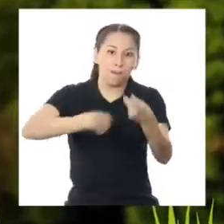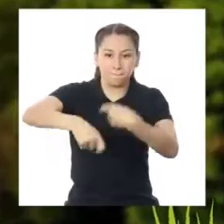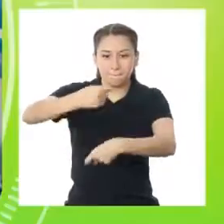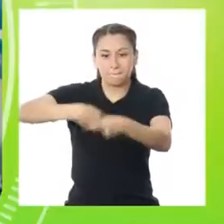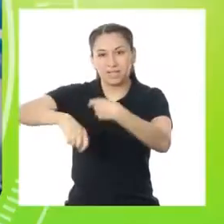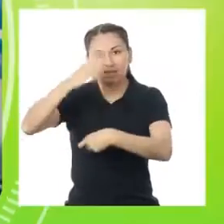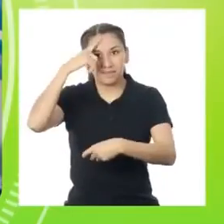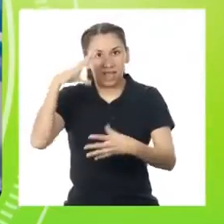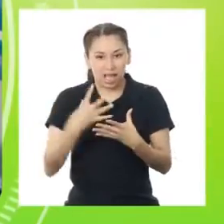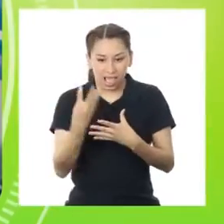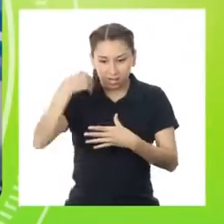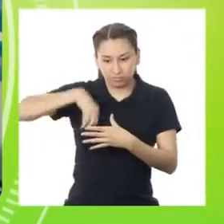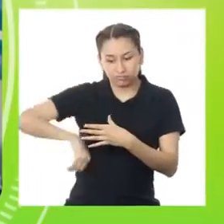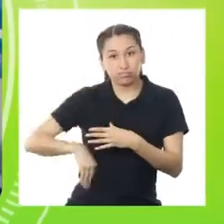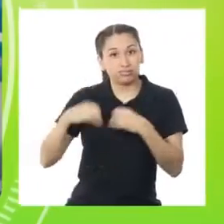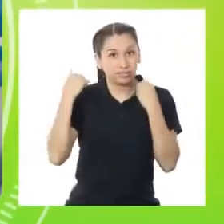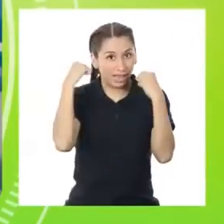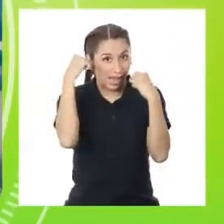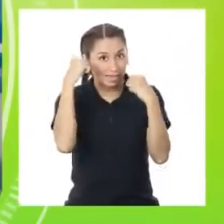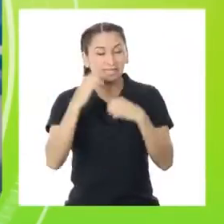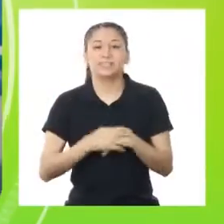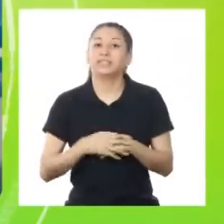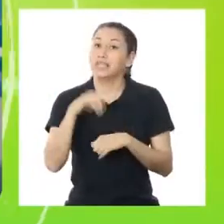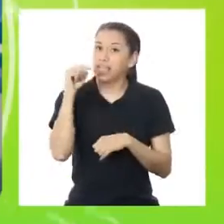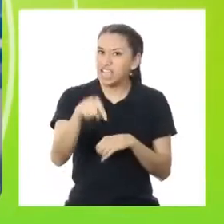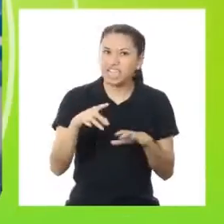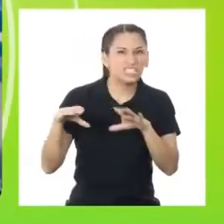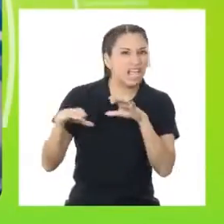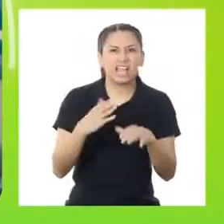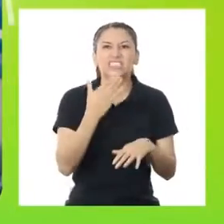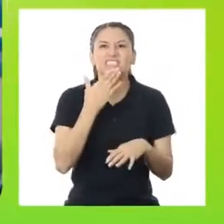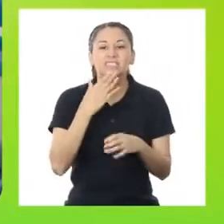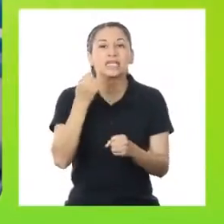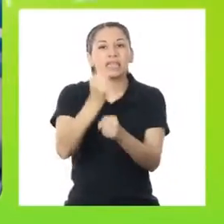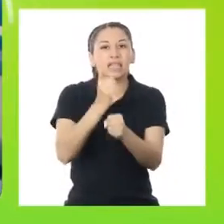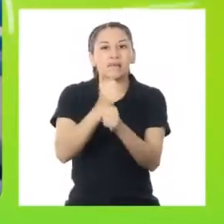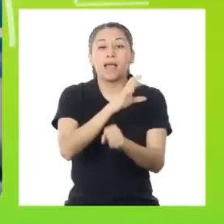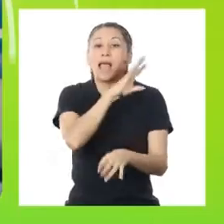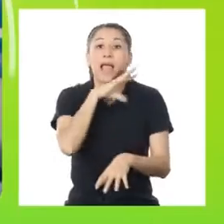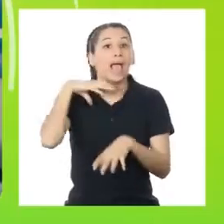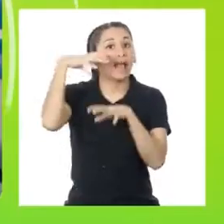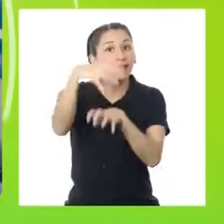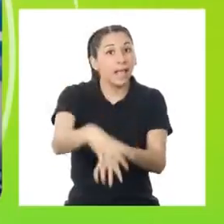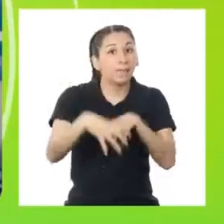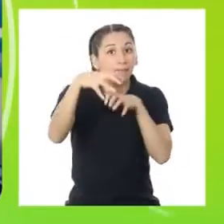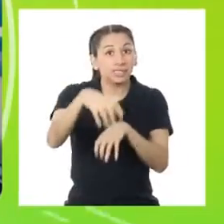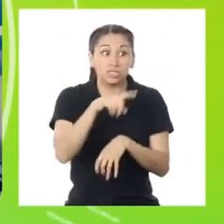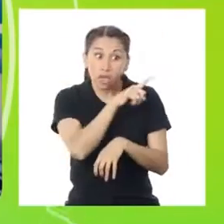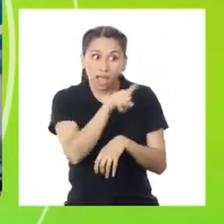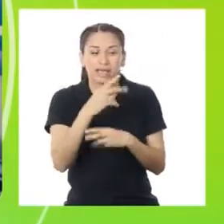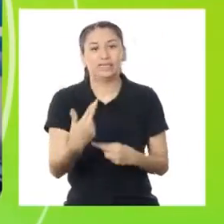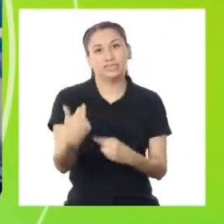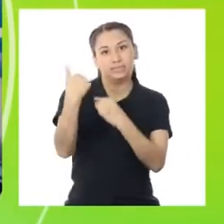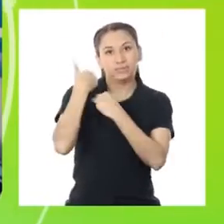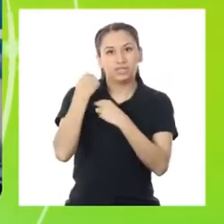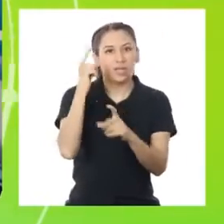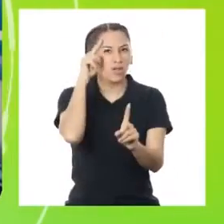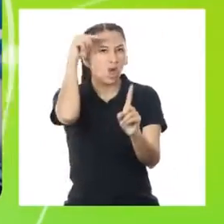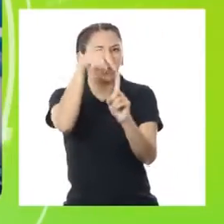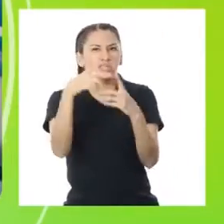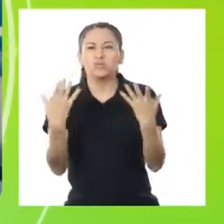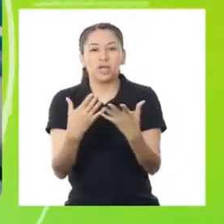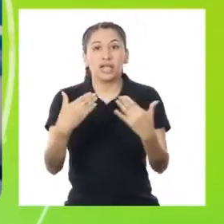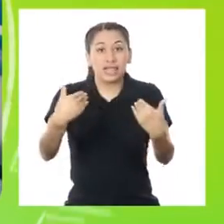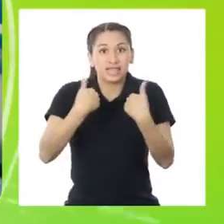Quienes se encargan de realizar estas acciones son los agricultores, cuyo principal objetivo es